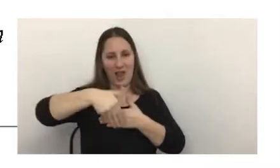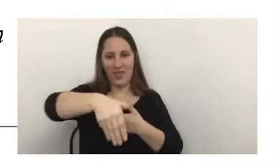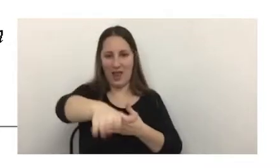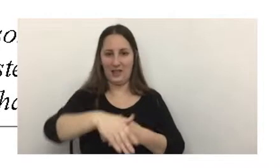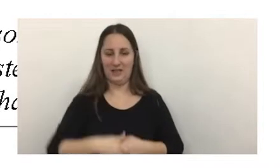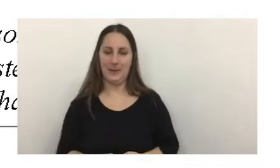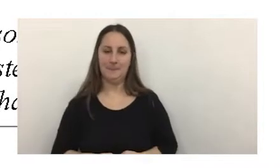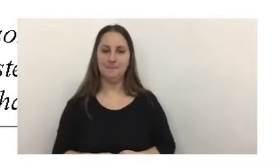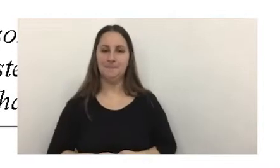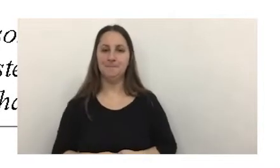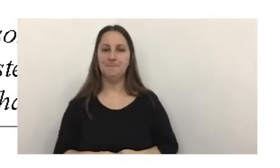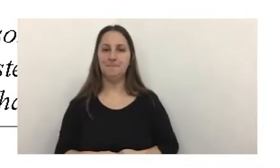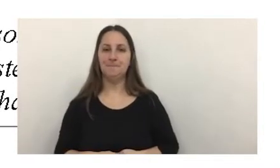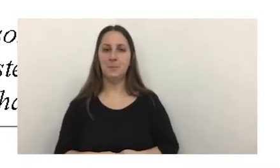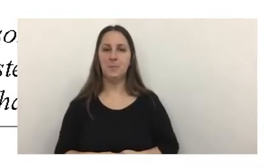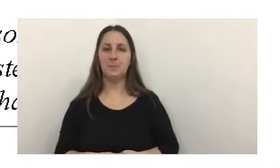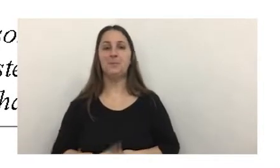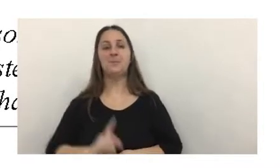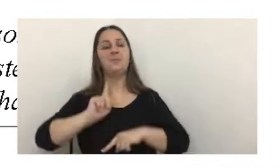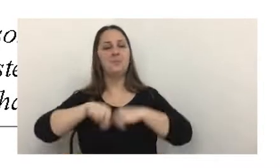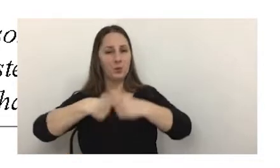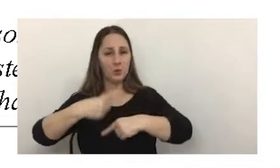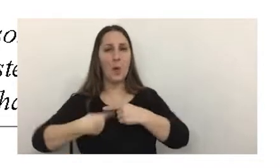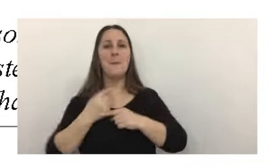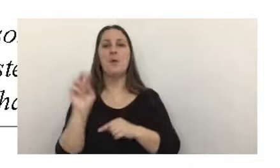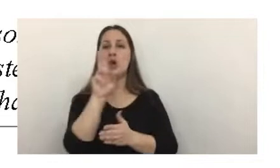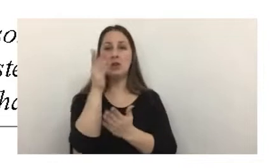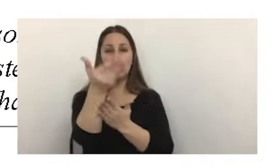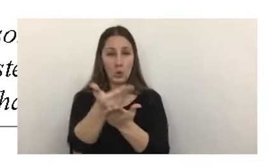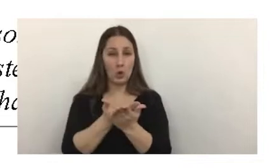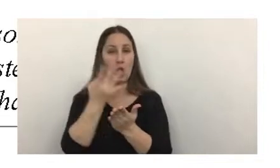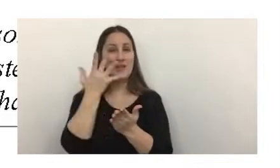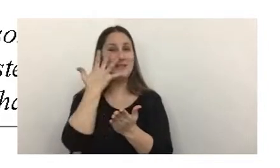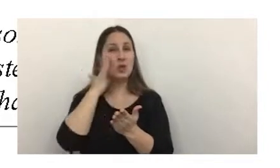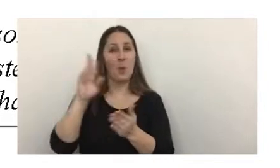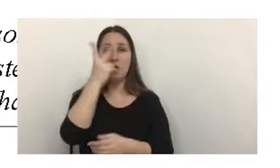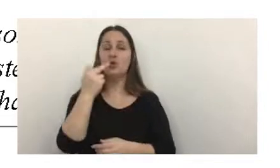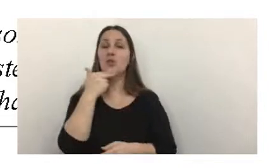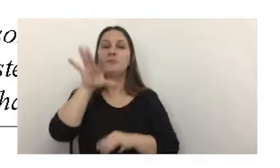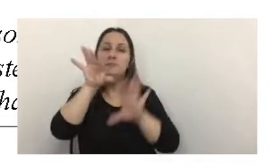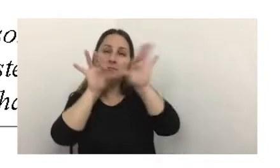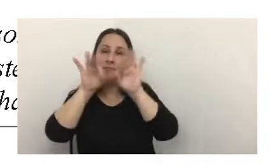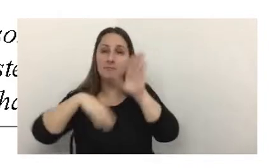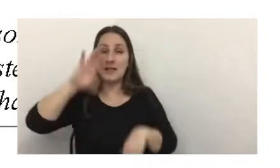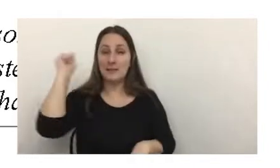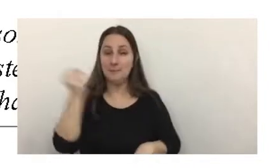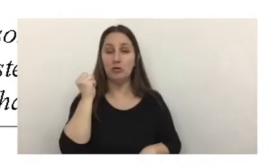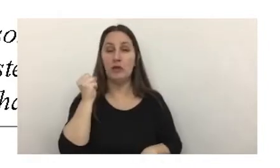agosto 2022. Siguiendo esta resolución y tratando de destacar lo más relevante,